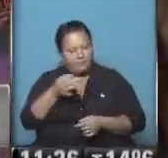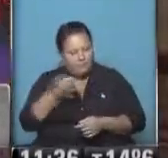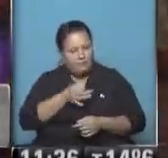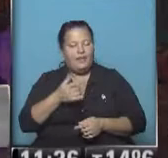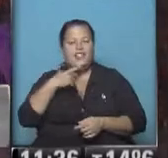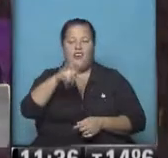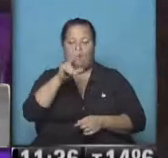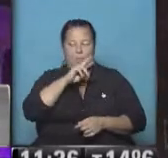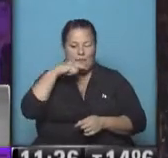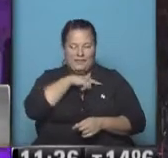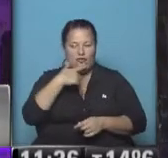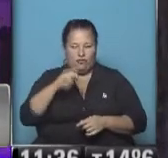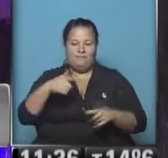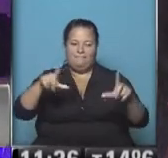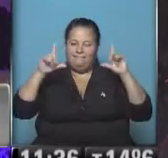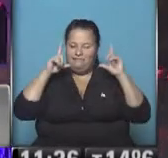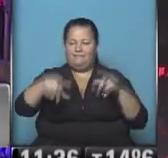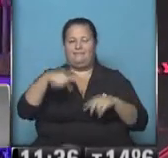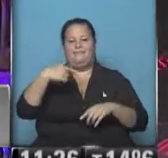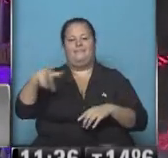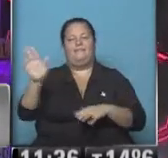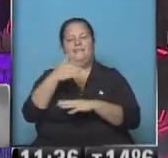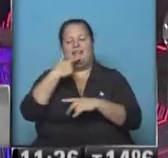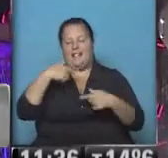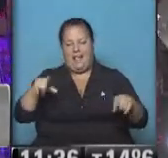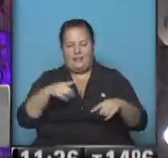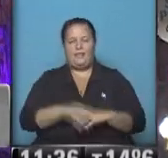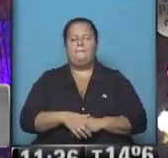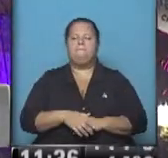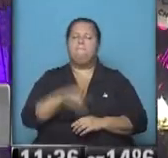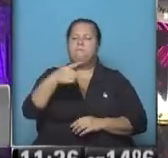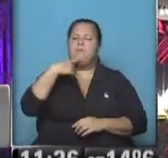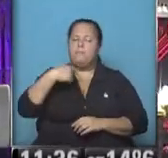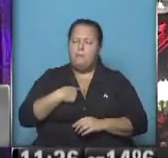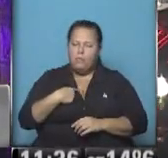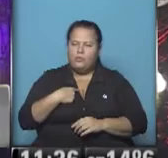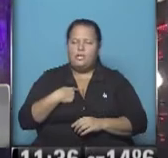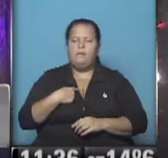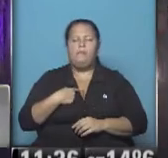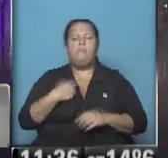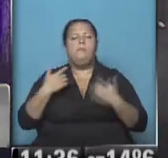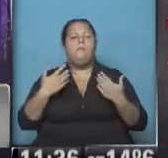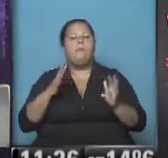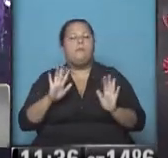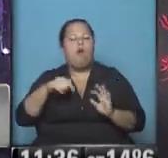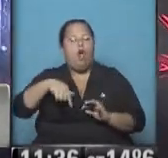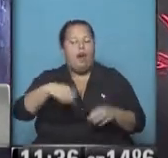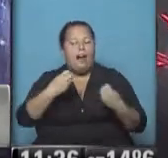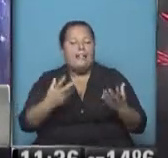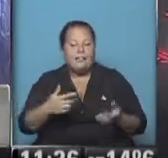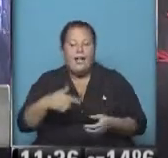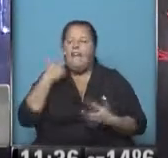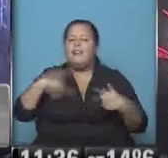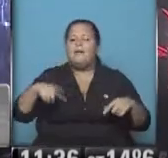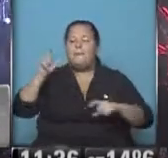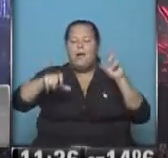Sosa en primer plano, también participando de este Bandera de la Muerte. Vos me preguntabas además qué se podía esperar para hoy. Sí, a ver